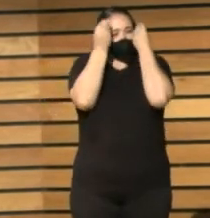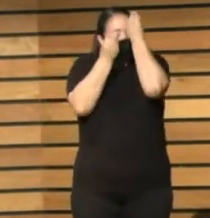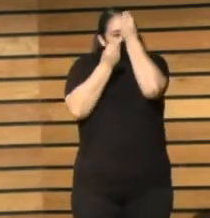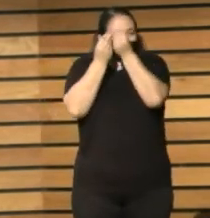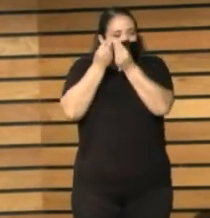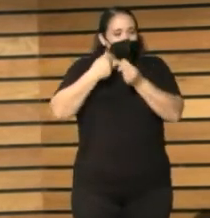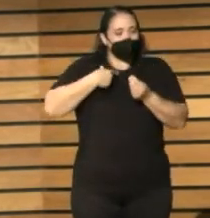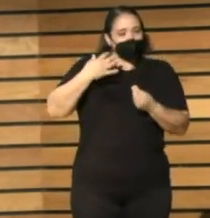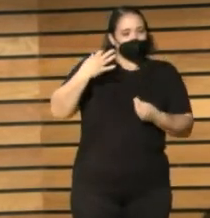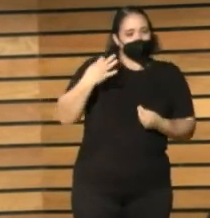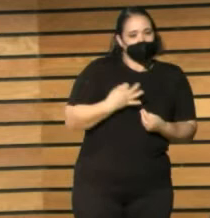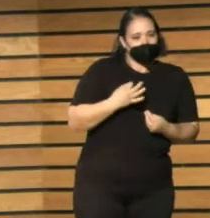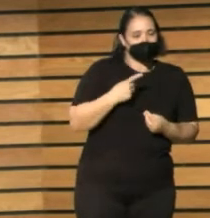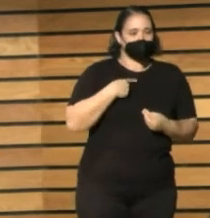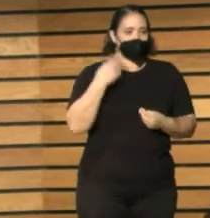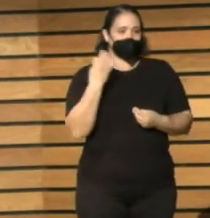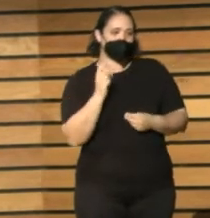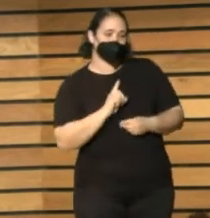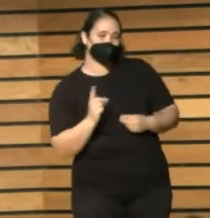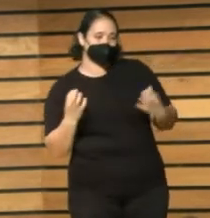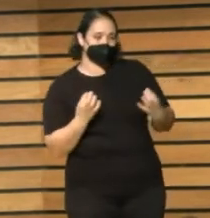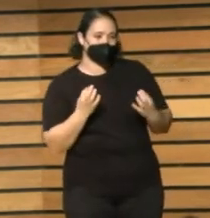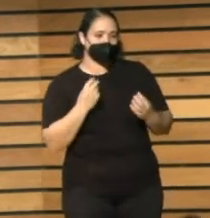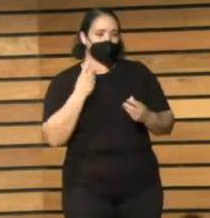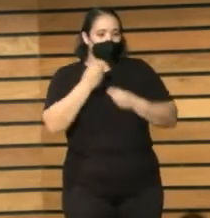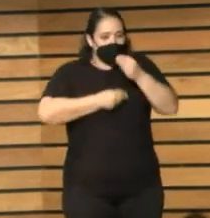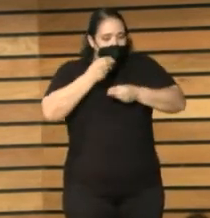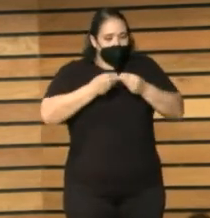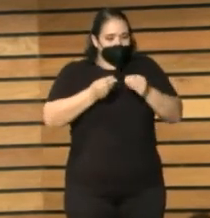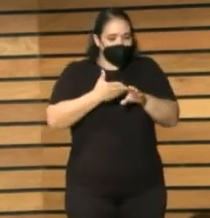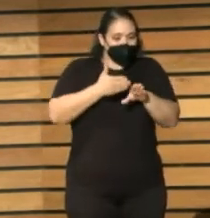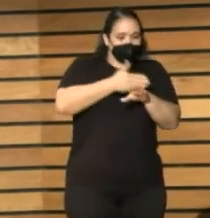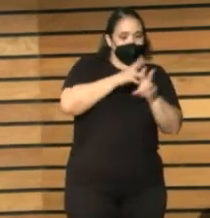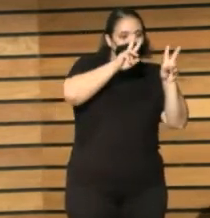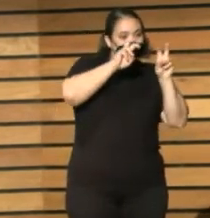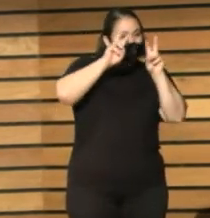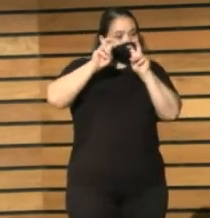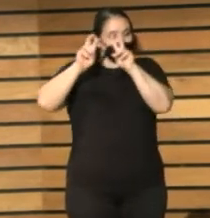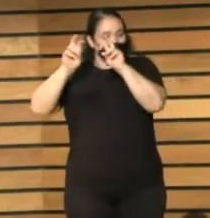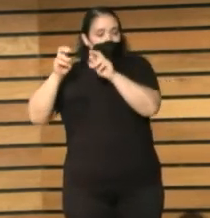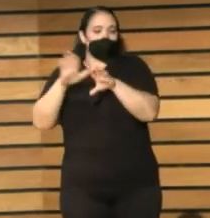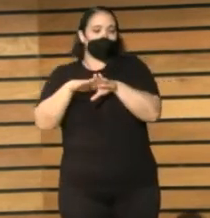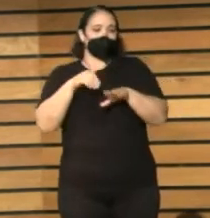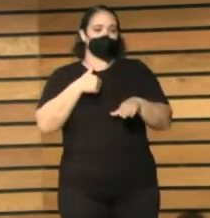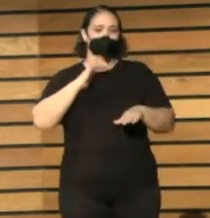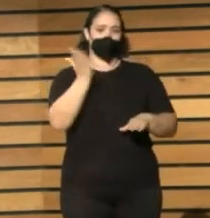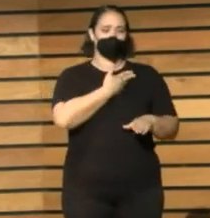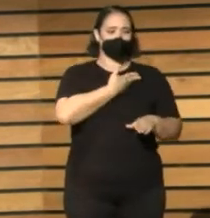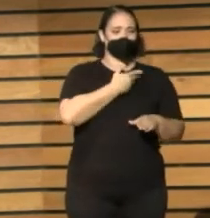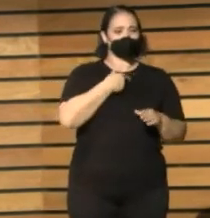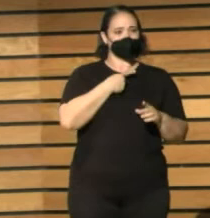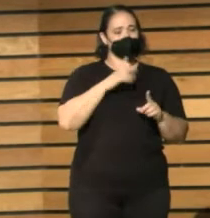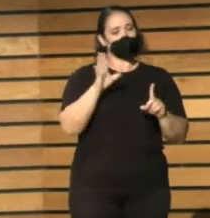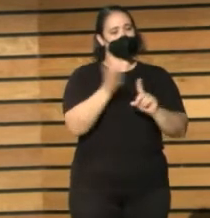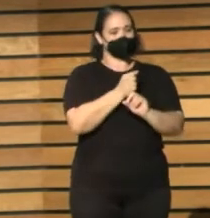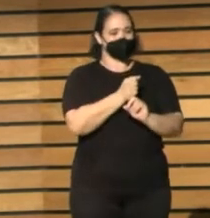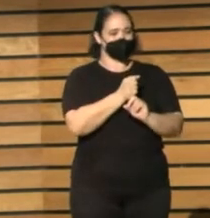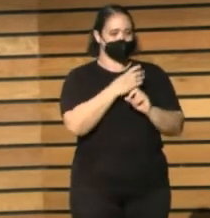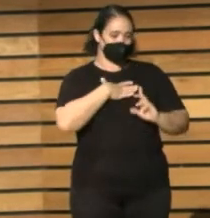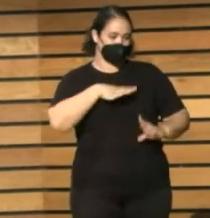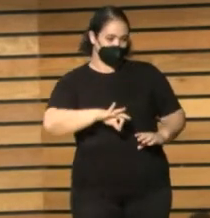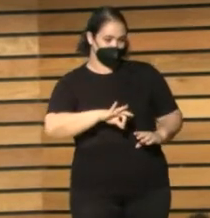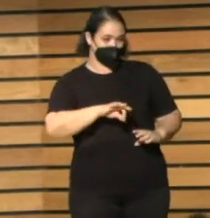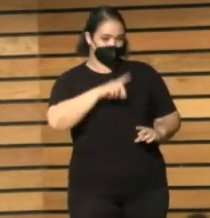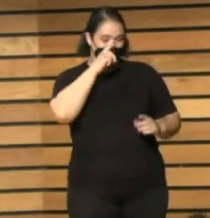deberíamos tratar más este tipo de temas que nos afectan más directamente a los que elaboraban los